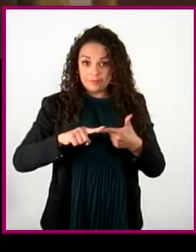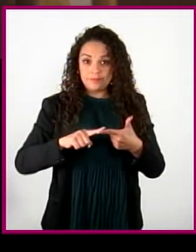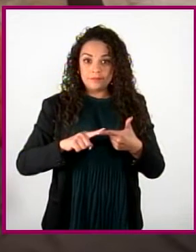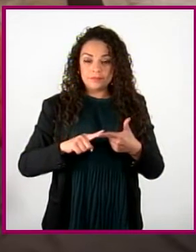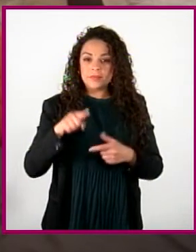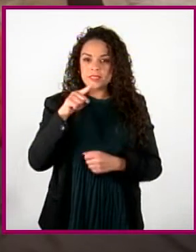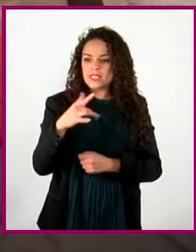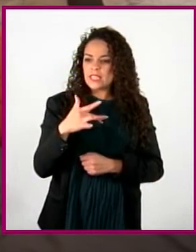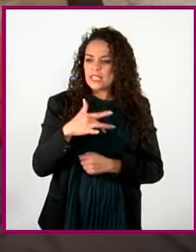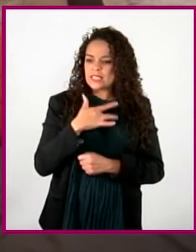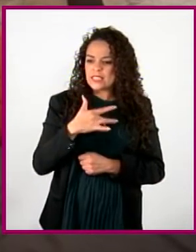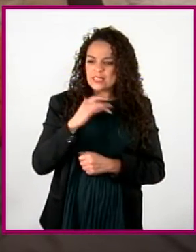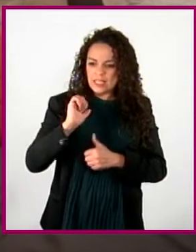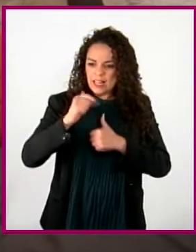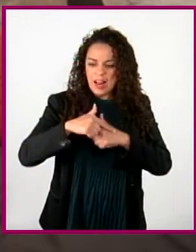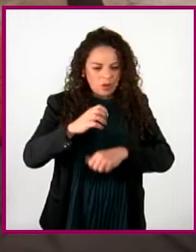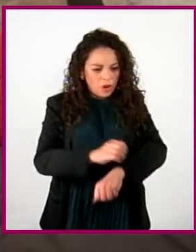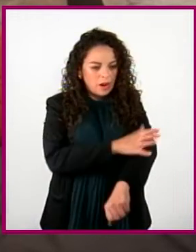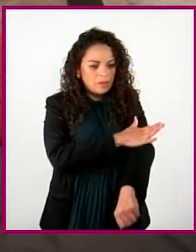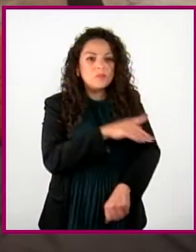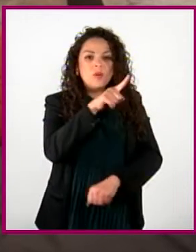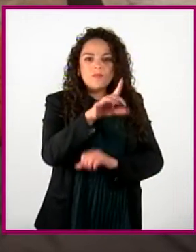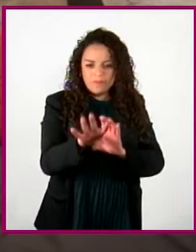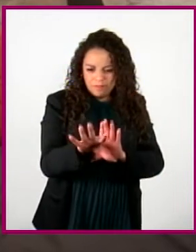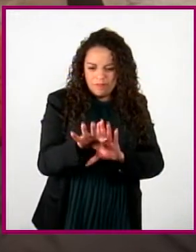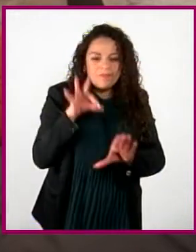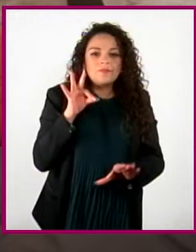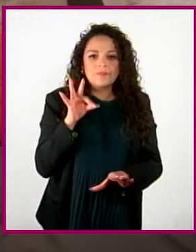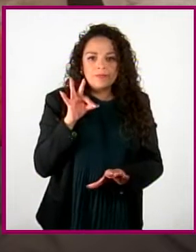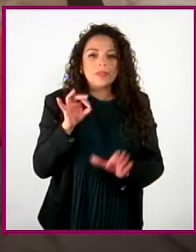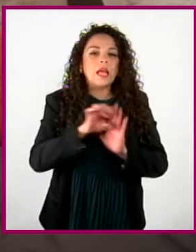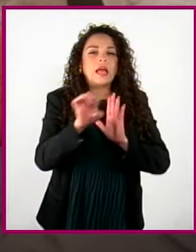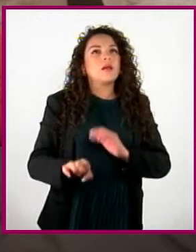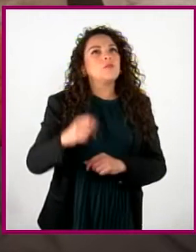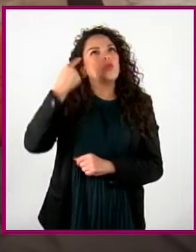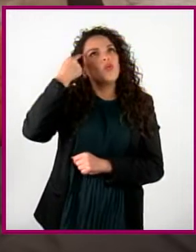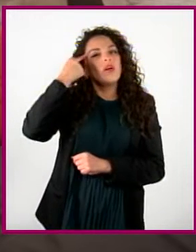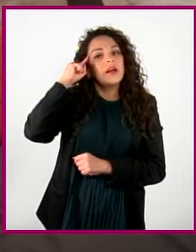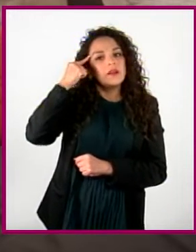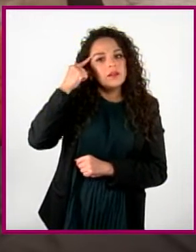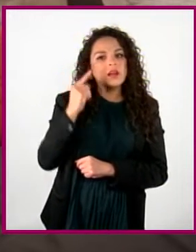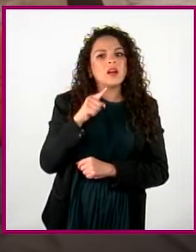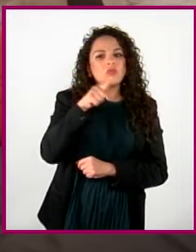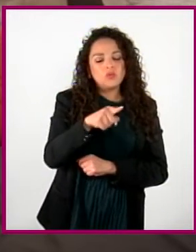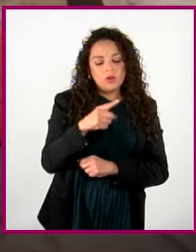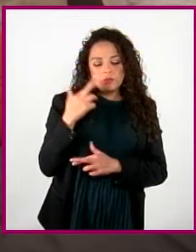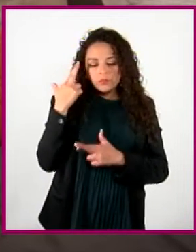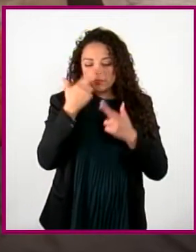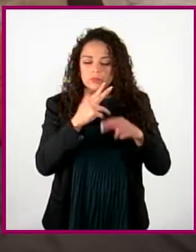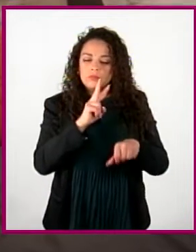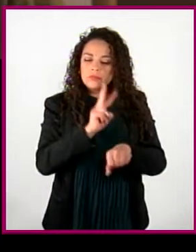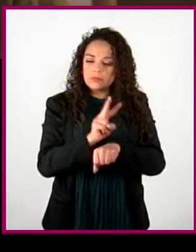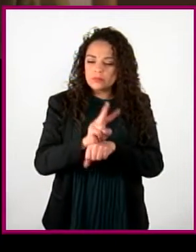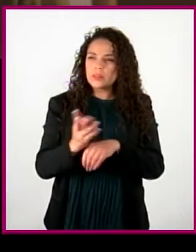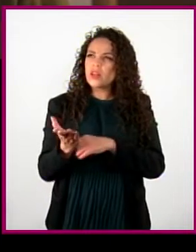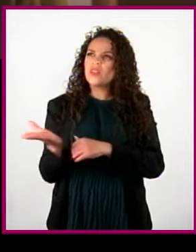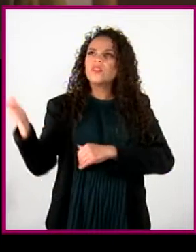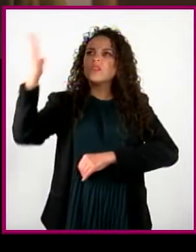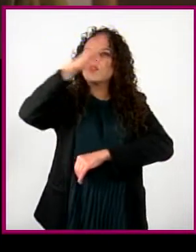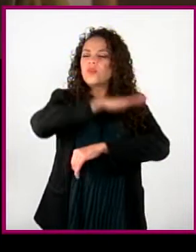emoción. Elige una emoción como el enojo y haz un seguimiento de esa emoción a lo largo del día.